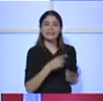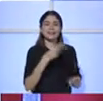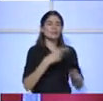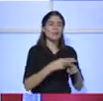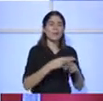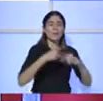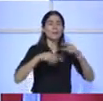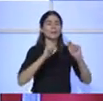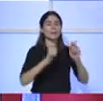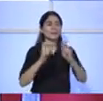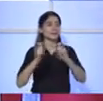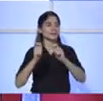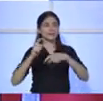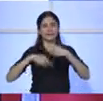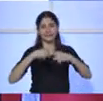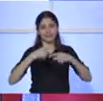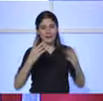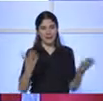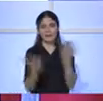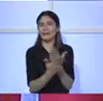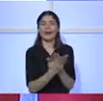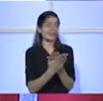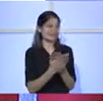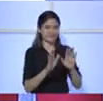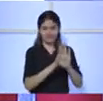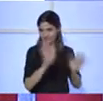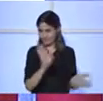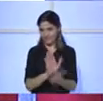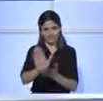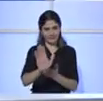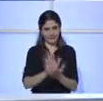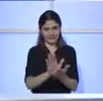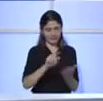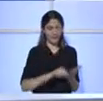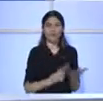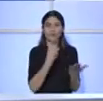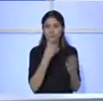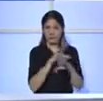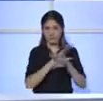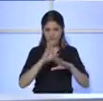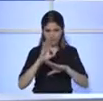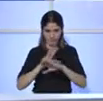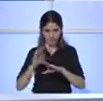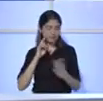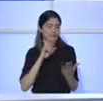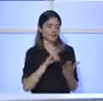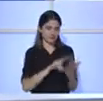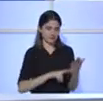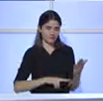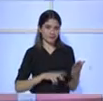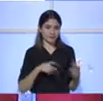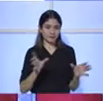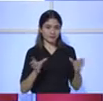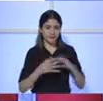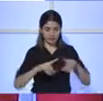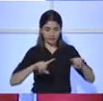juzgada doblemente. Totalmente. Era duplicar el plazo. ¿Cómo se percataron de este caso, por ejemplo? Nuestra unidad de tierra